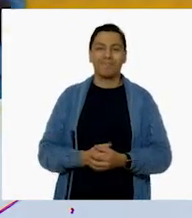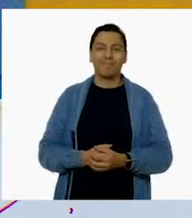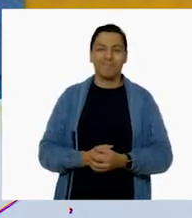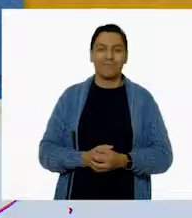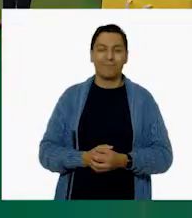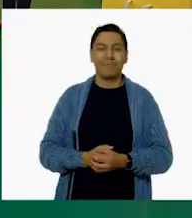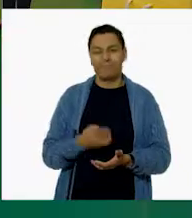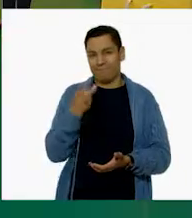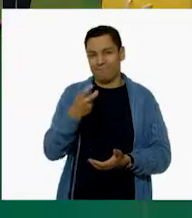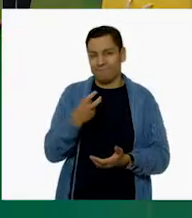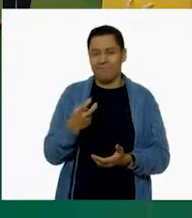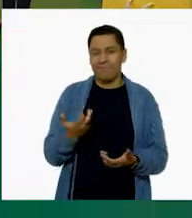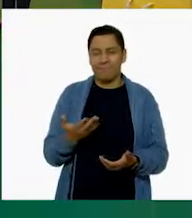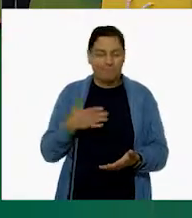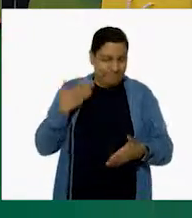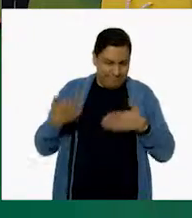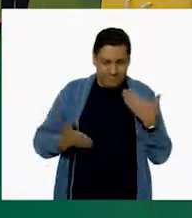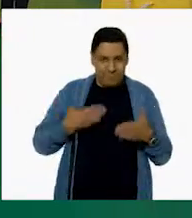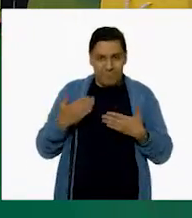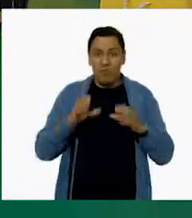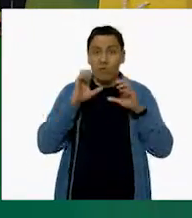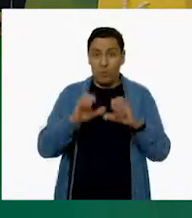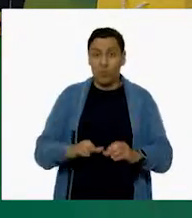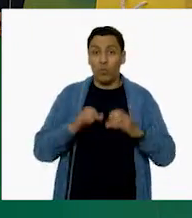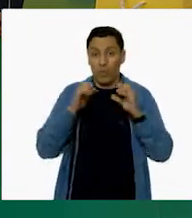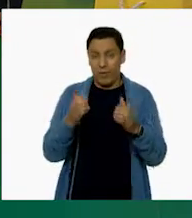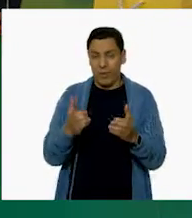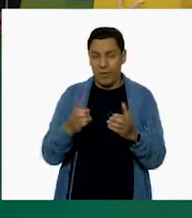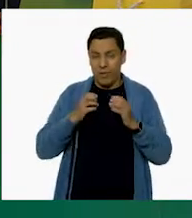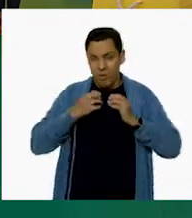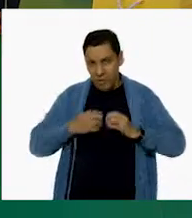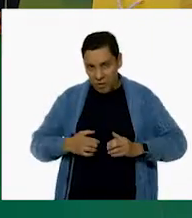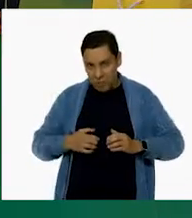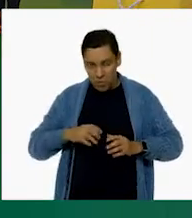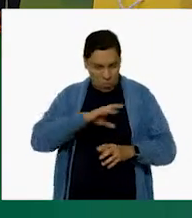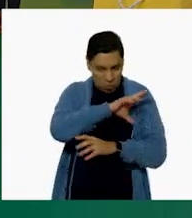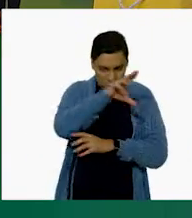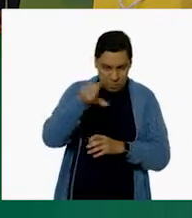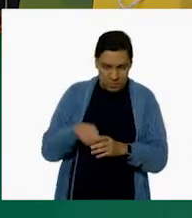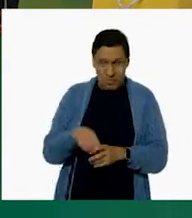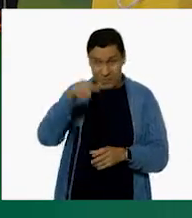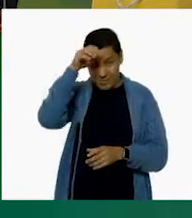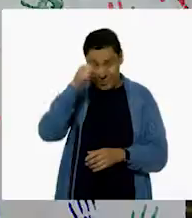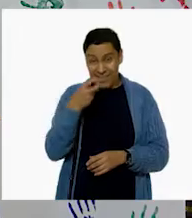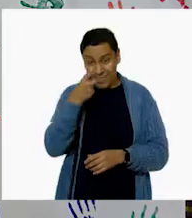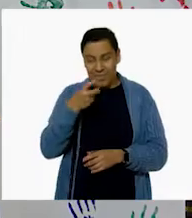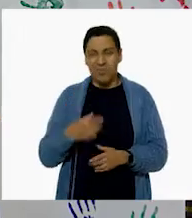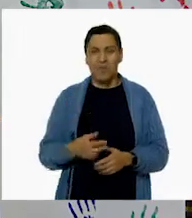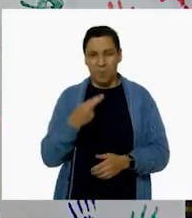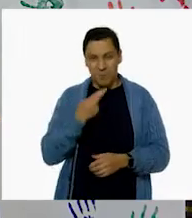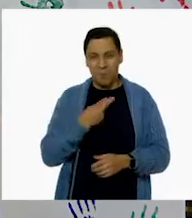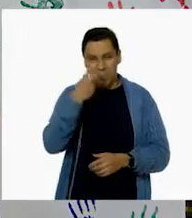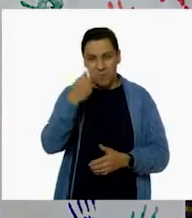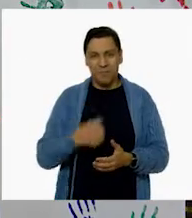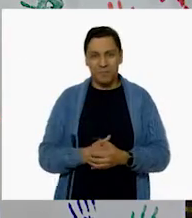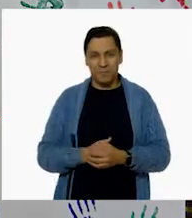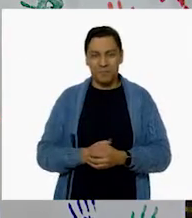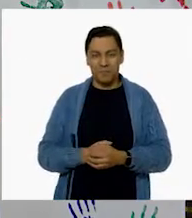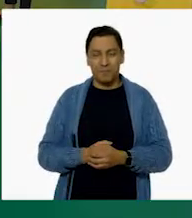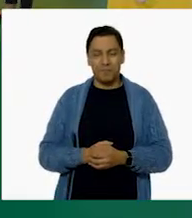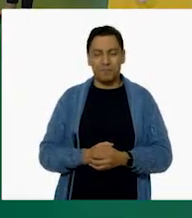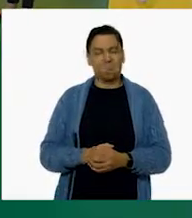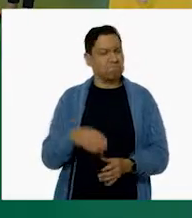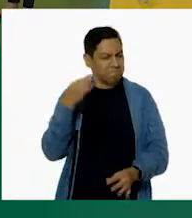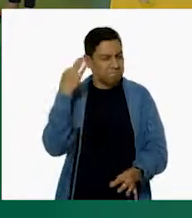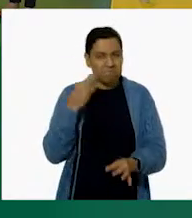¡Sí! ¿Les gusta? ¡Sí, me gusta! me gusta mucho! ¡Sí! ¡Muy bienestar divertido! ¡Cuidado y bienestar divertido!